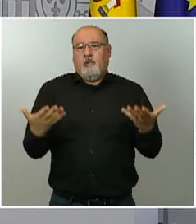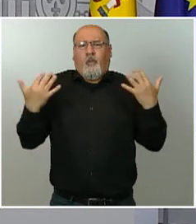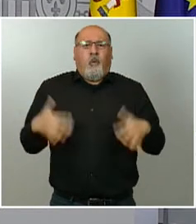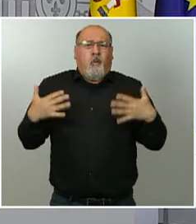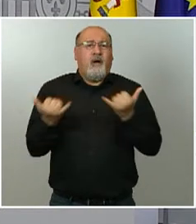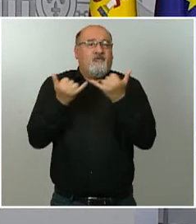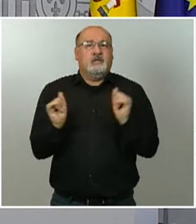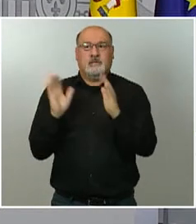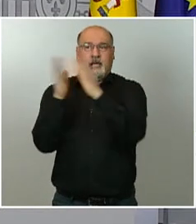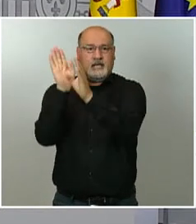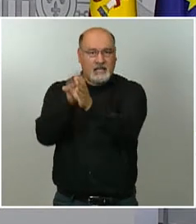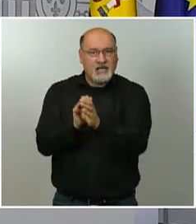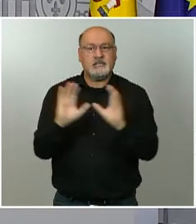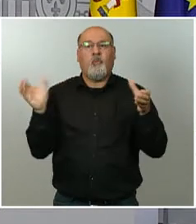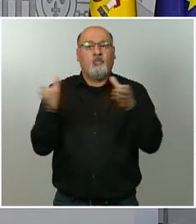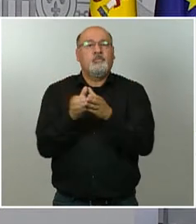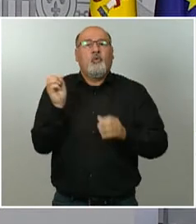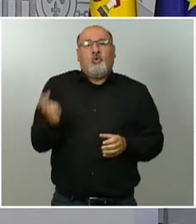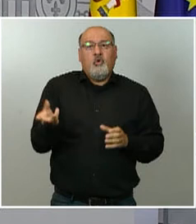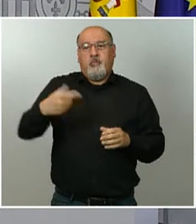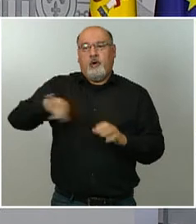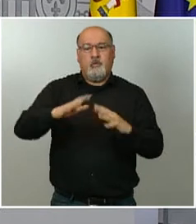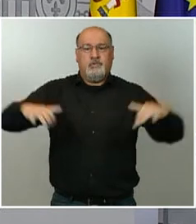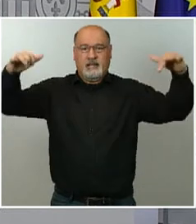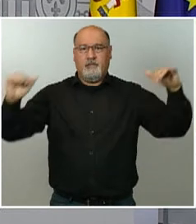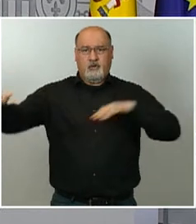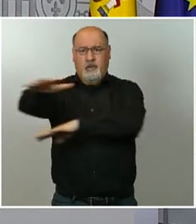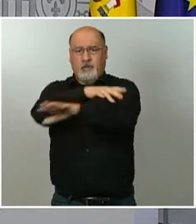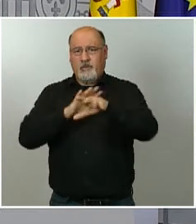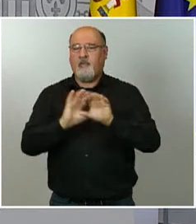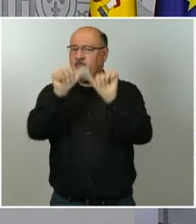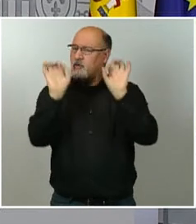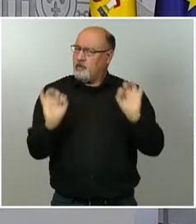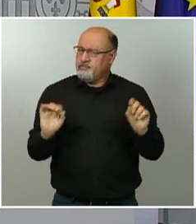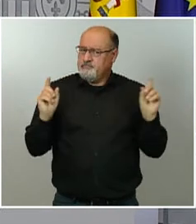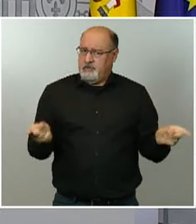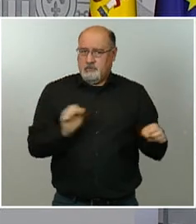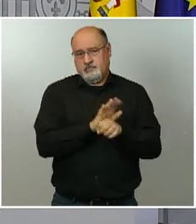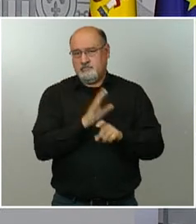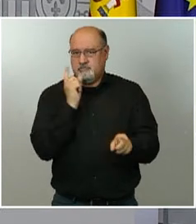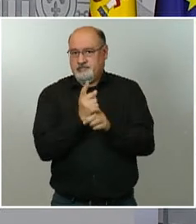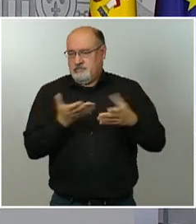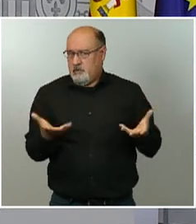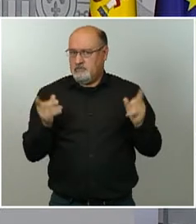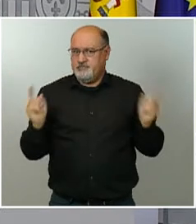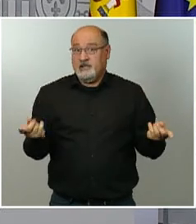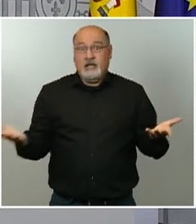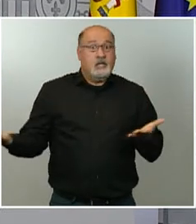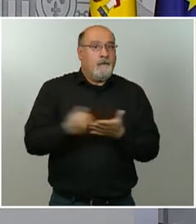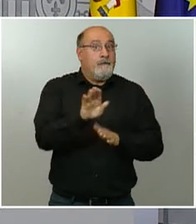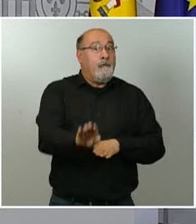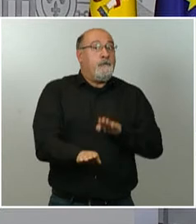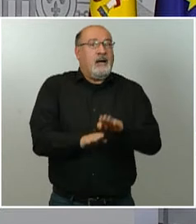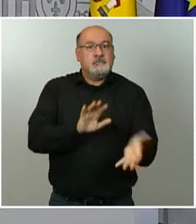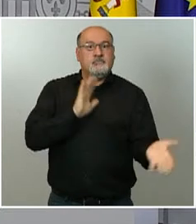los aficionados que haya en el campo de una forma ordenada. Y yo creo que si hacemos todo eso, nuestro paso, permitiendo que haya